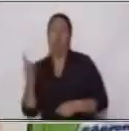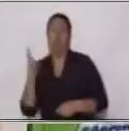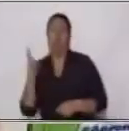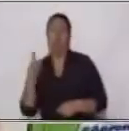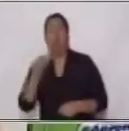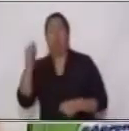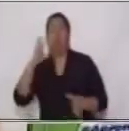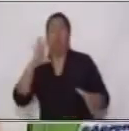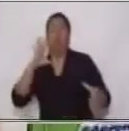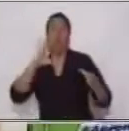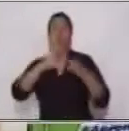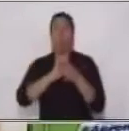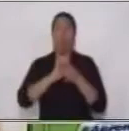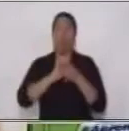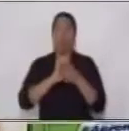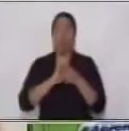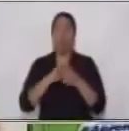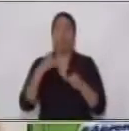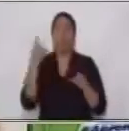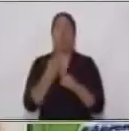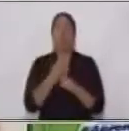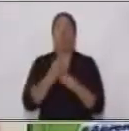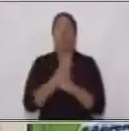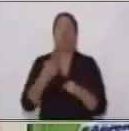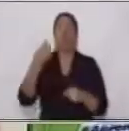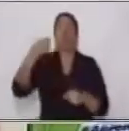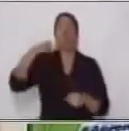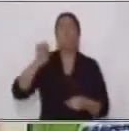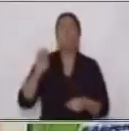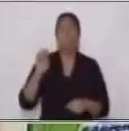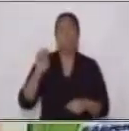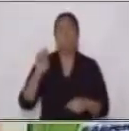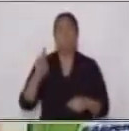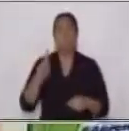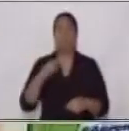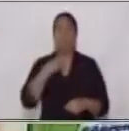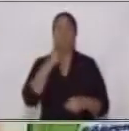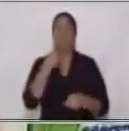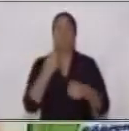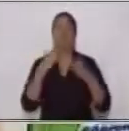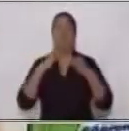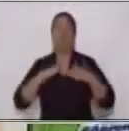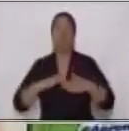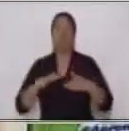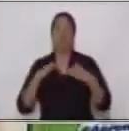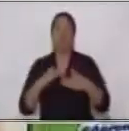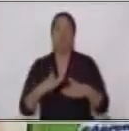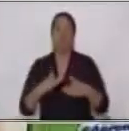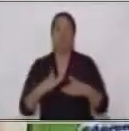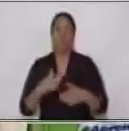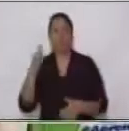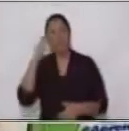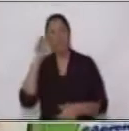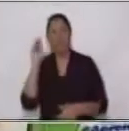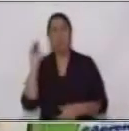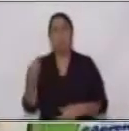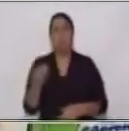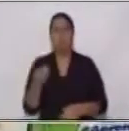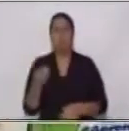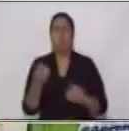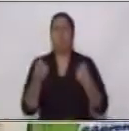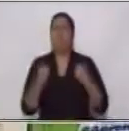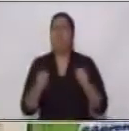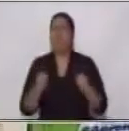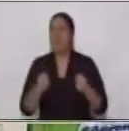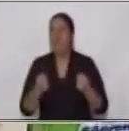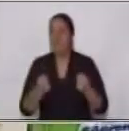comienza con la preposición por esto se convierte en voz pasiva porque quien va a realizar la acción o quien realiza